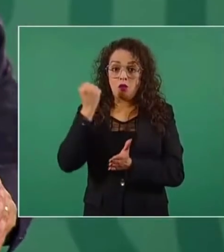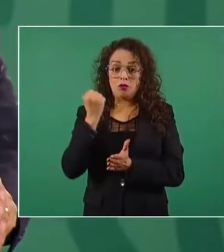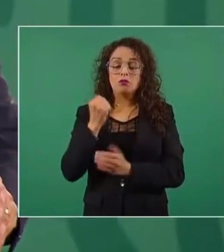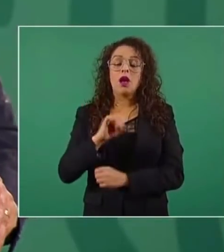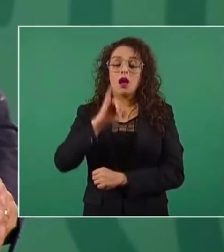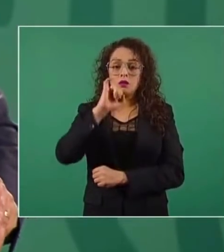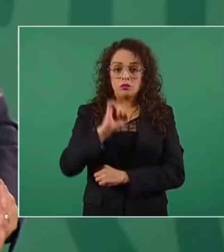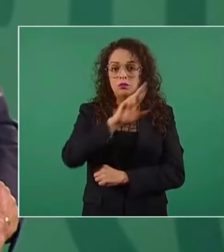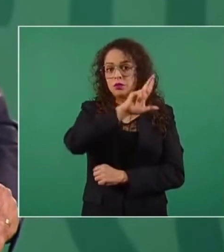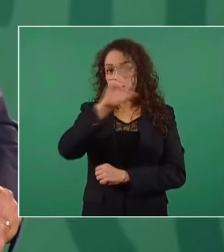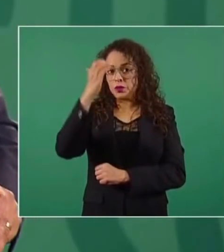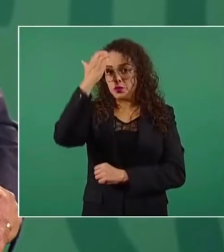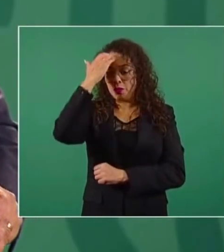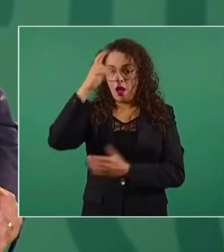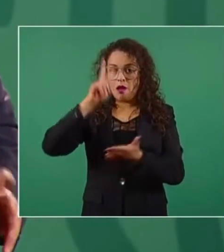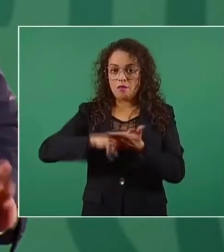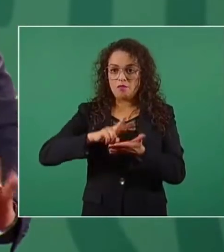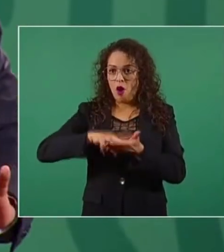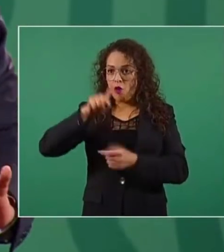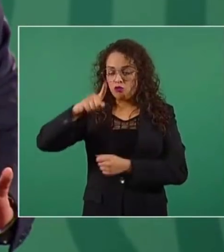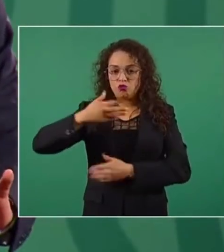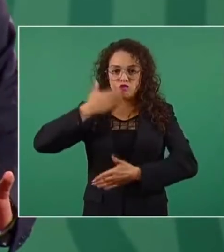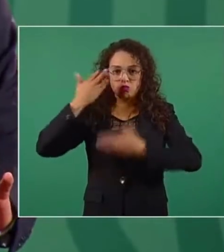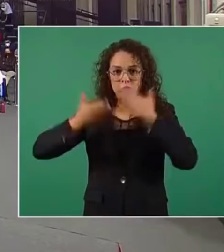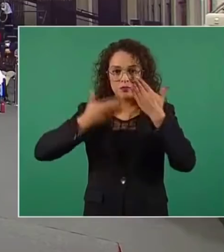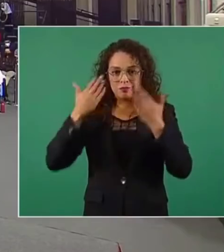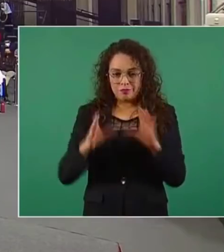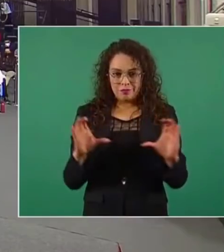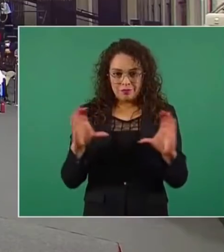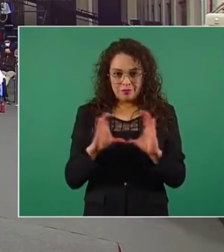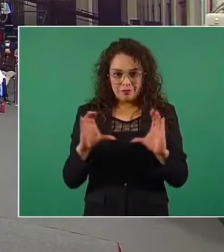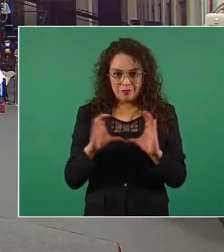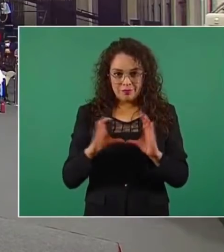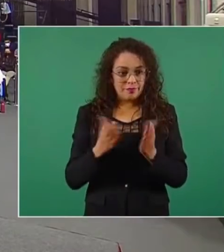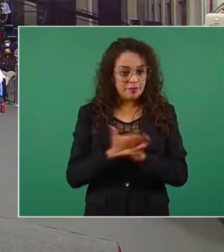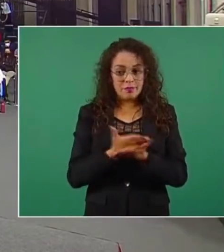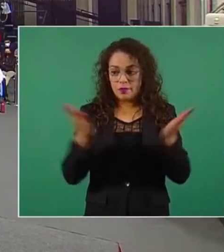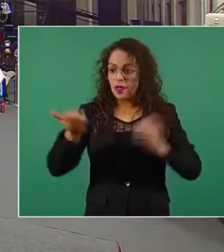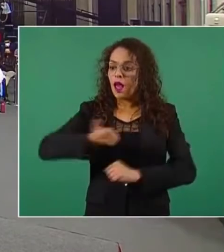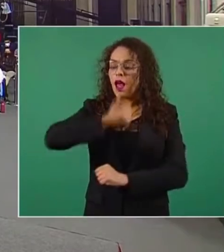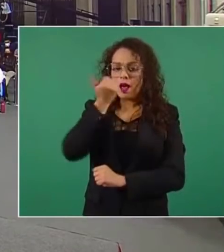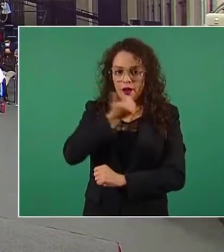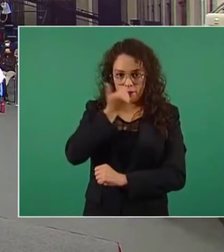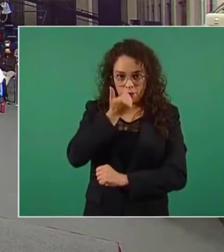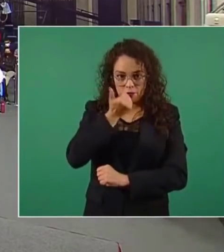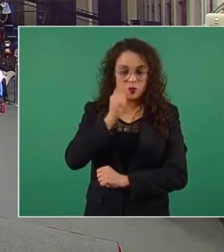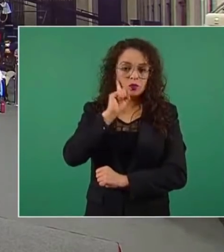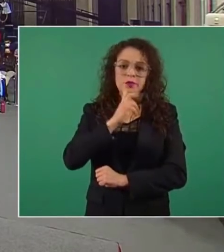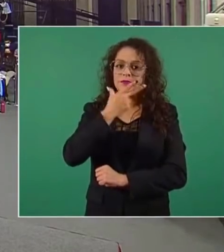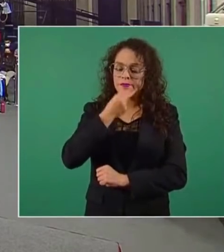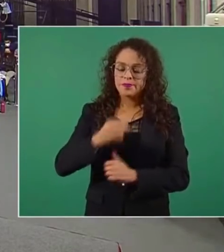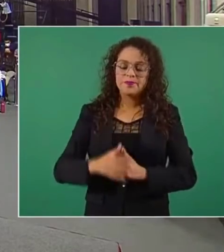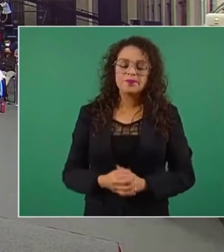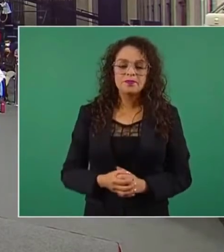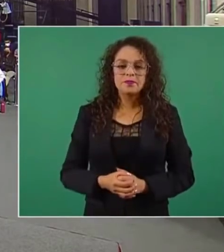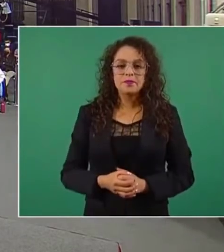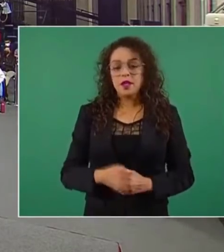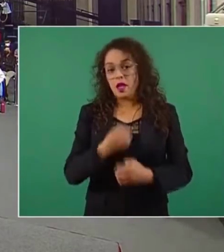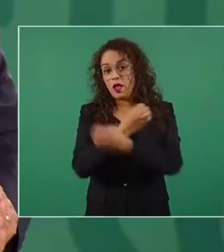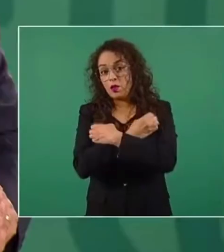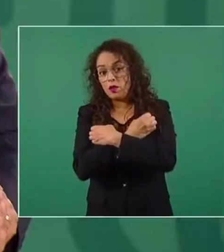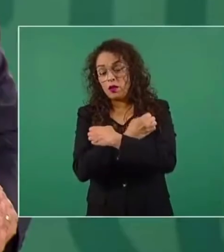oficial de estudios en beneficio de las y los educandos. La salud y la educación son